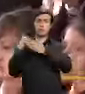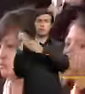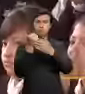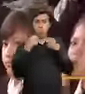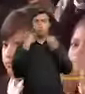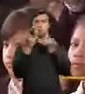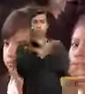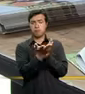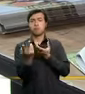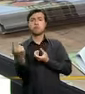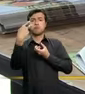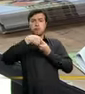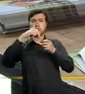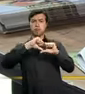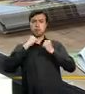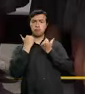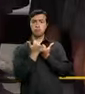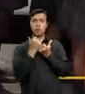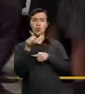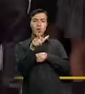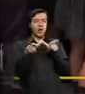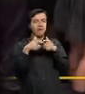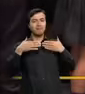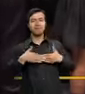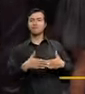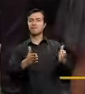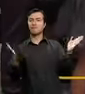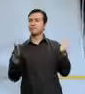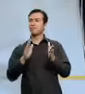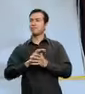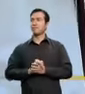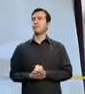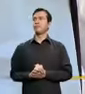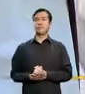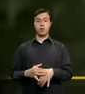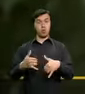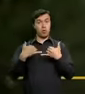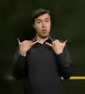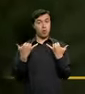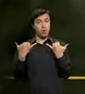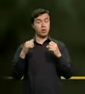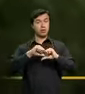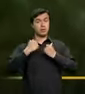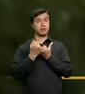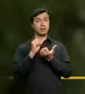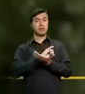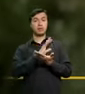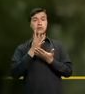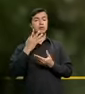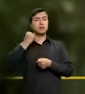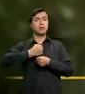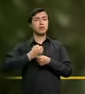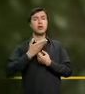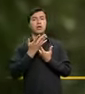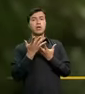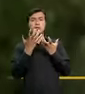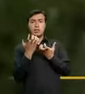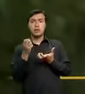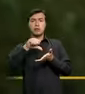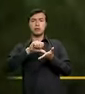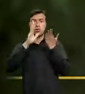actividades que permiten al pueblo ecuatoriano ser parte de una Asamblea de Puertas Abiertas. Hoy el trabajo que se da en la Asamblea es